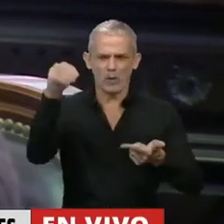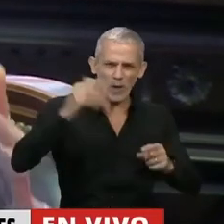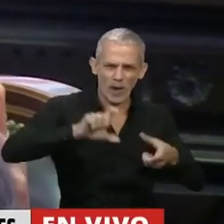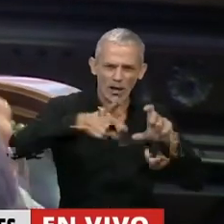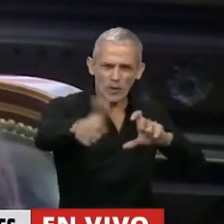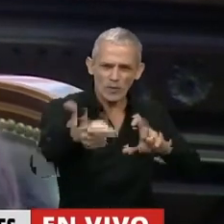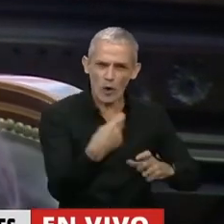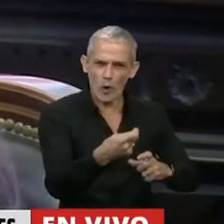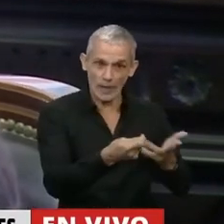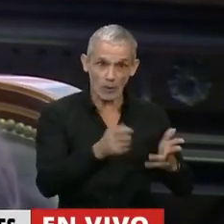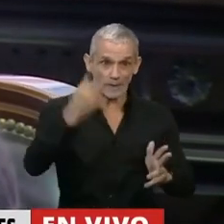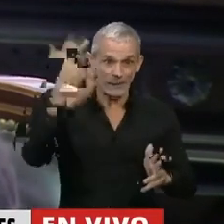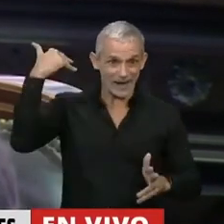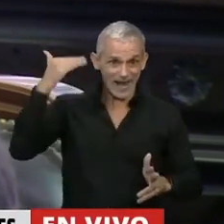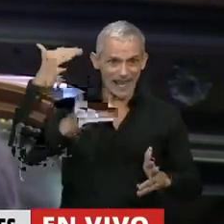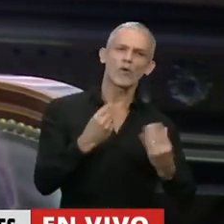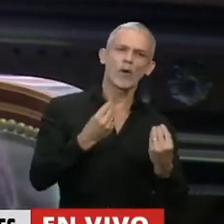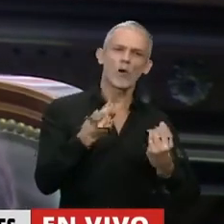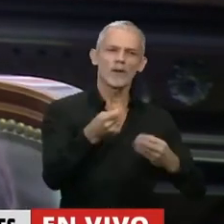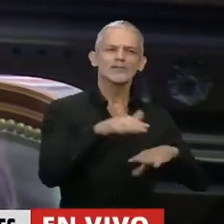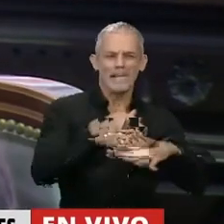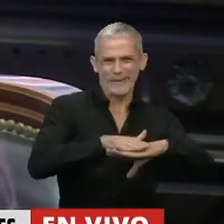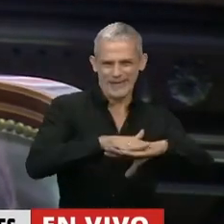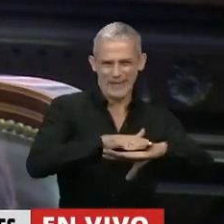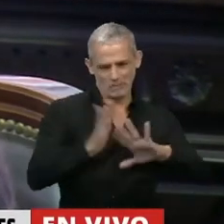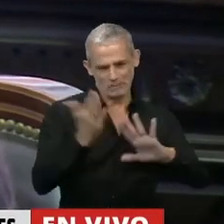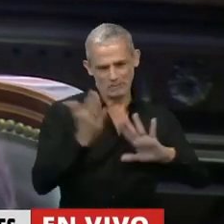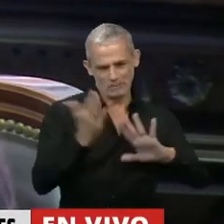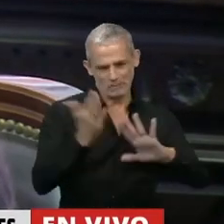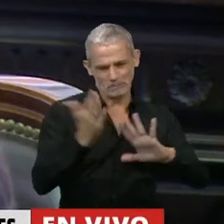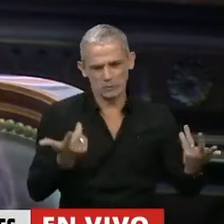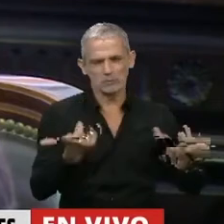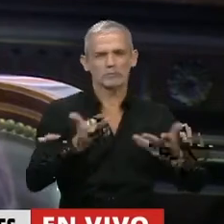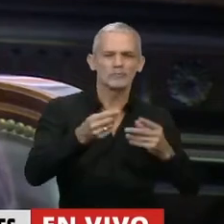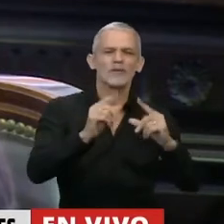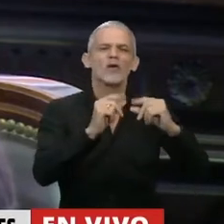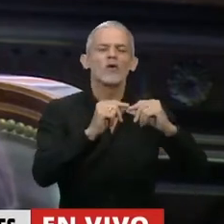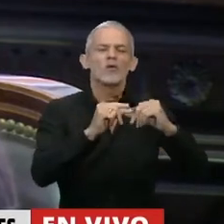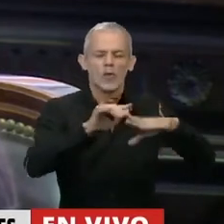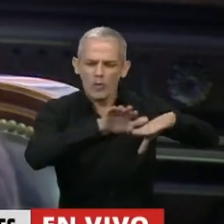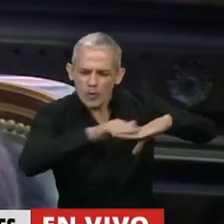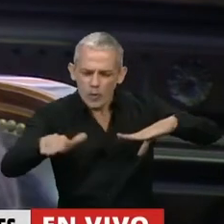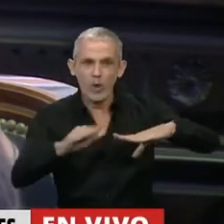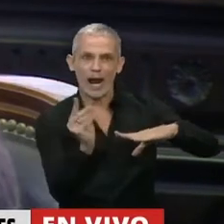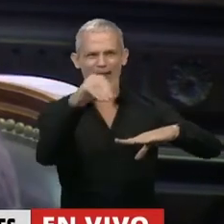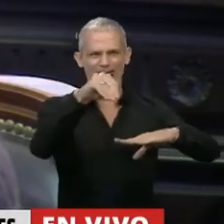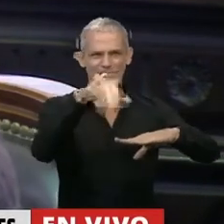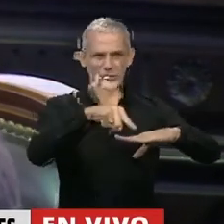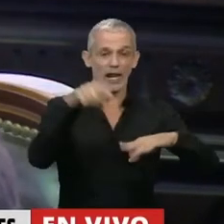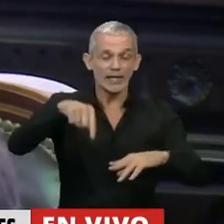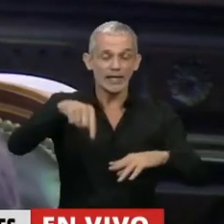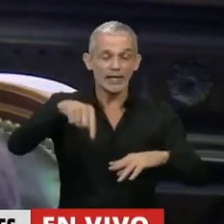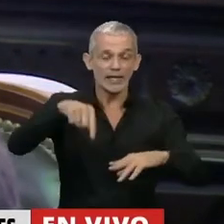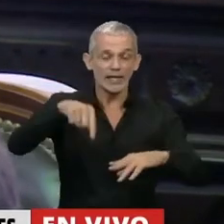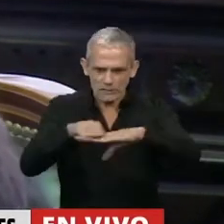la primera vez fue para las jubilaciones mínimas con una cifra fija adicional y ya ahora esa